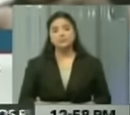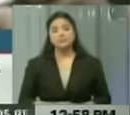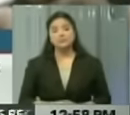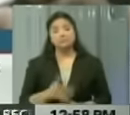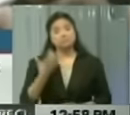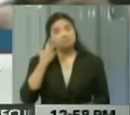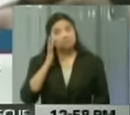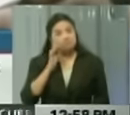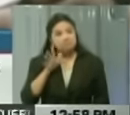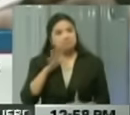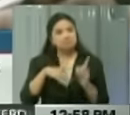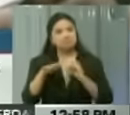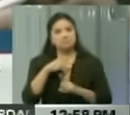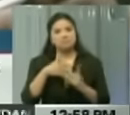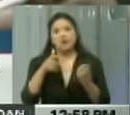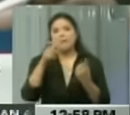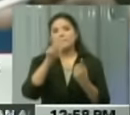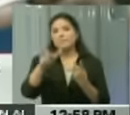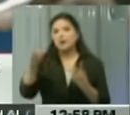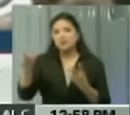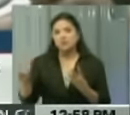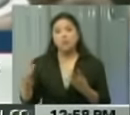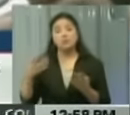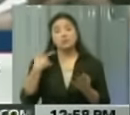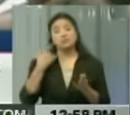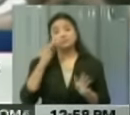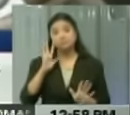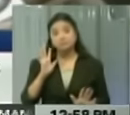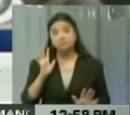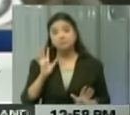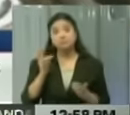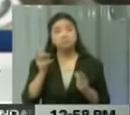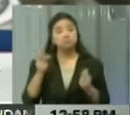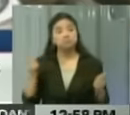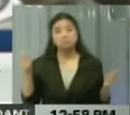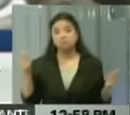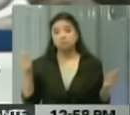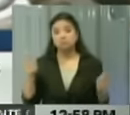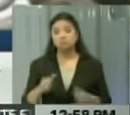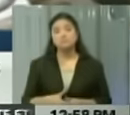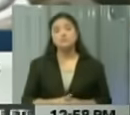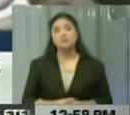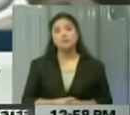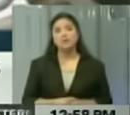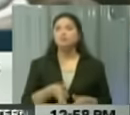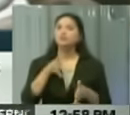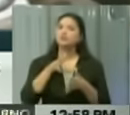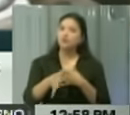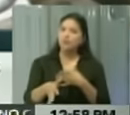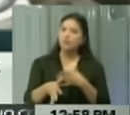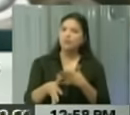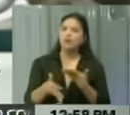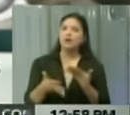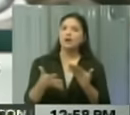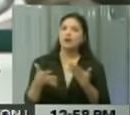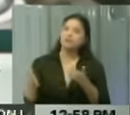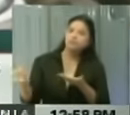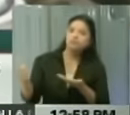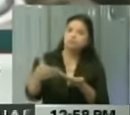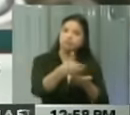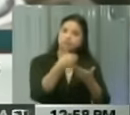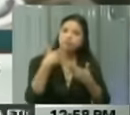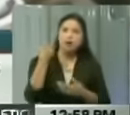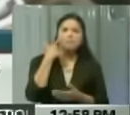presuntas ciudadanos y ciudadanas que han desaparecido, en relación a recabar una